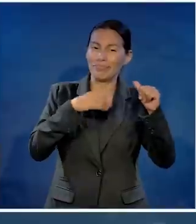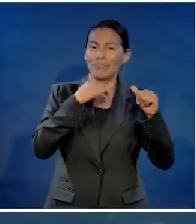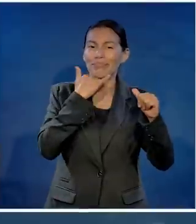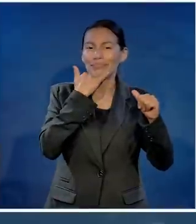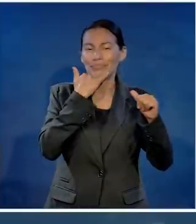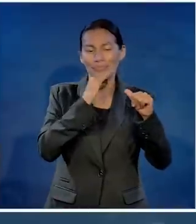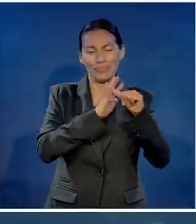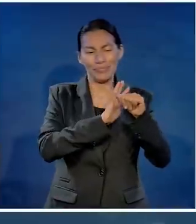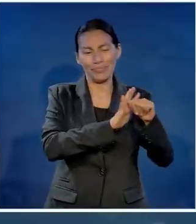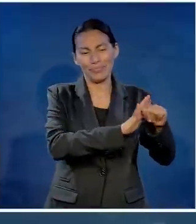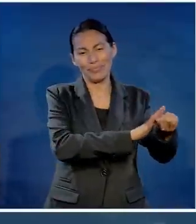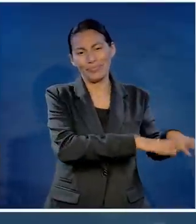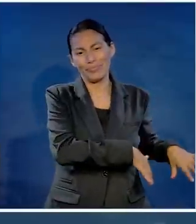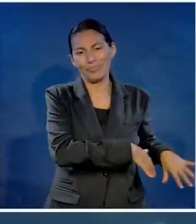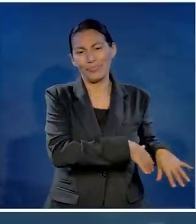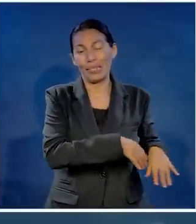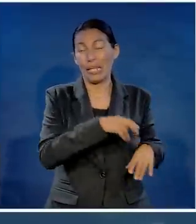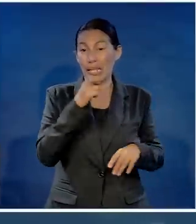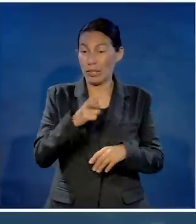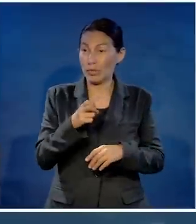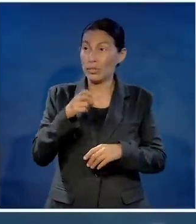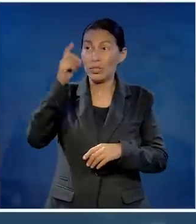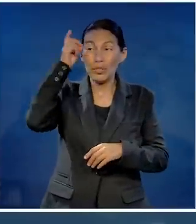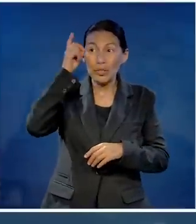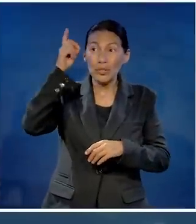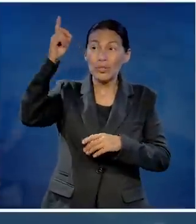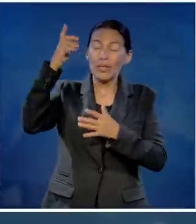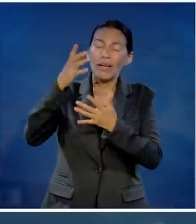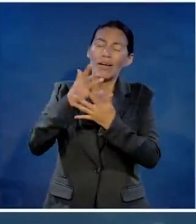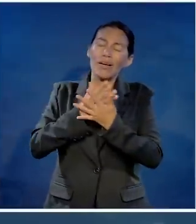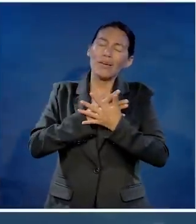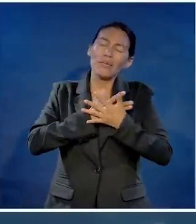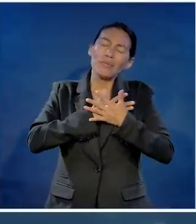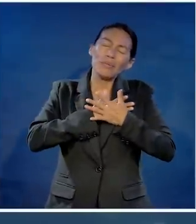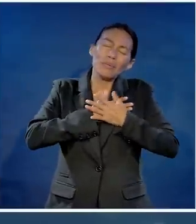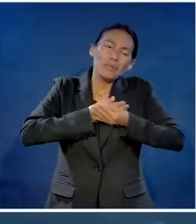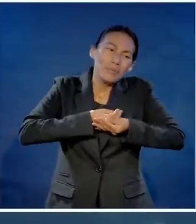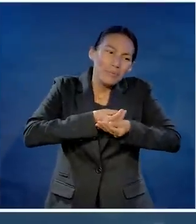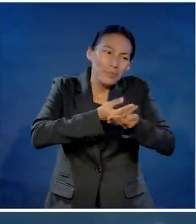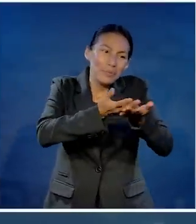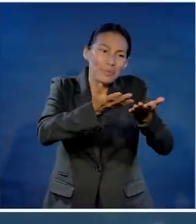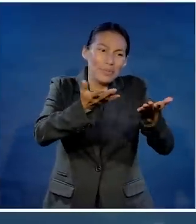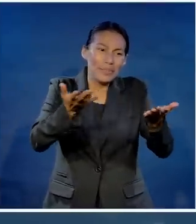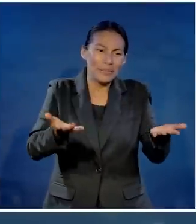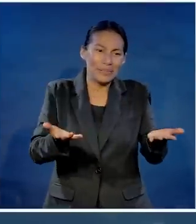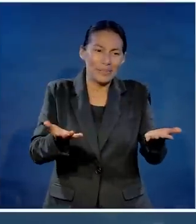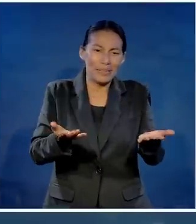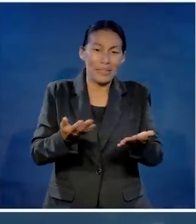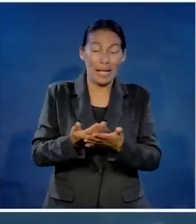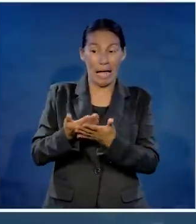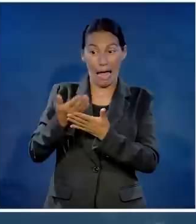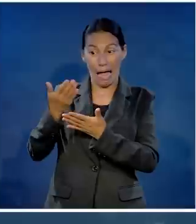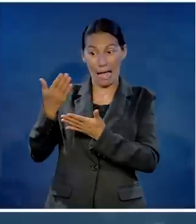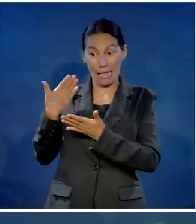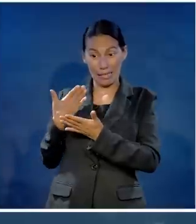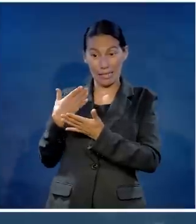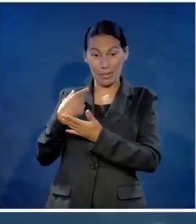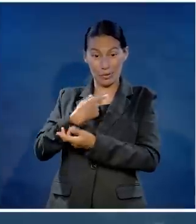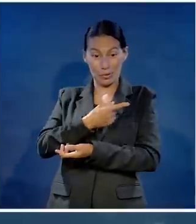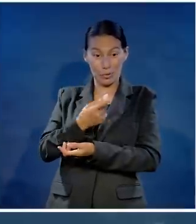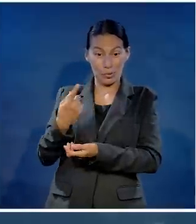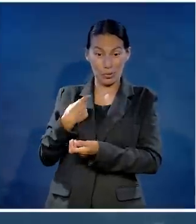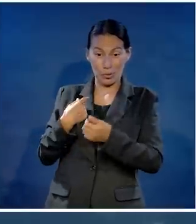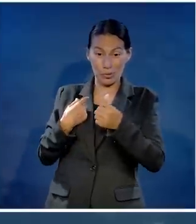el perdón de nuestros pecados. Pero Dios demuestra su amor por nosotros en esto. Que cuando todavía